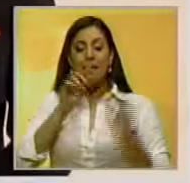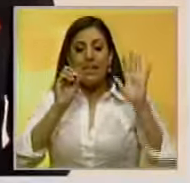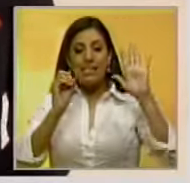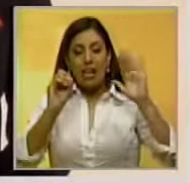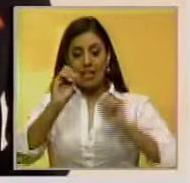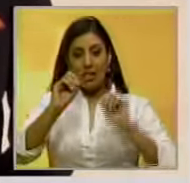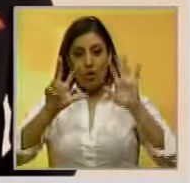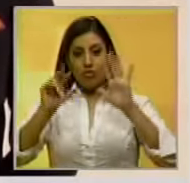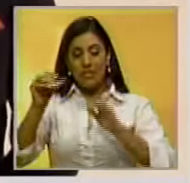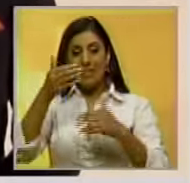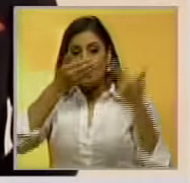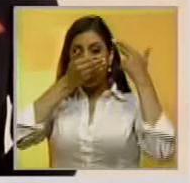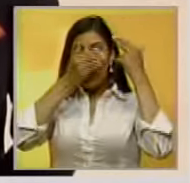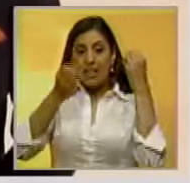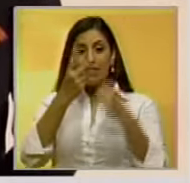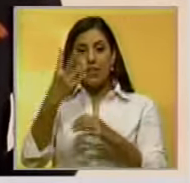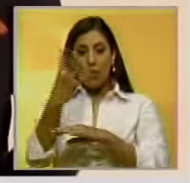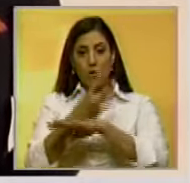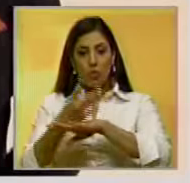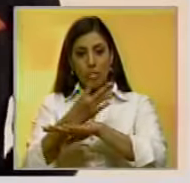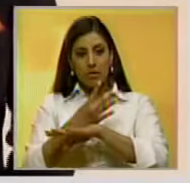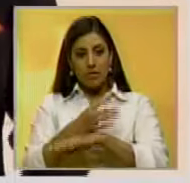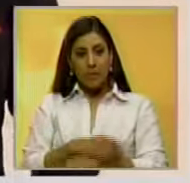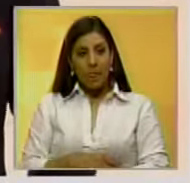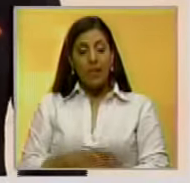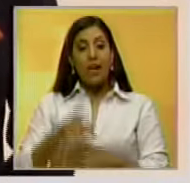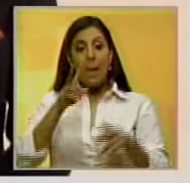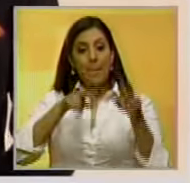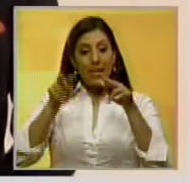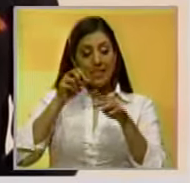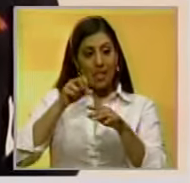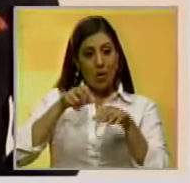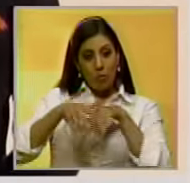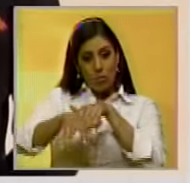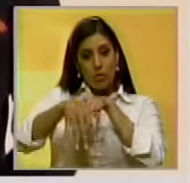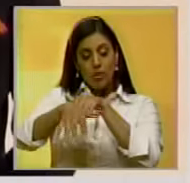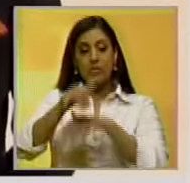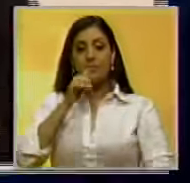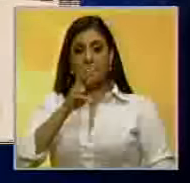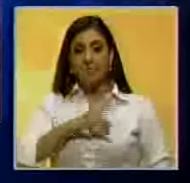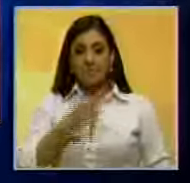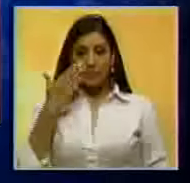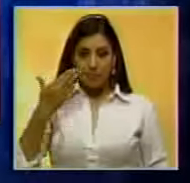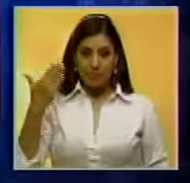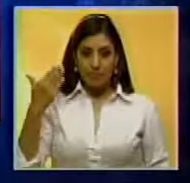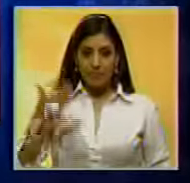secuestro que funcionará las 24 horas. En el paseo de los próceres, Euclides Sotillo, Noticiero, Previsión.